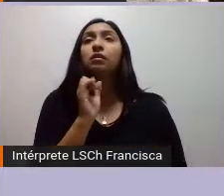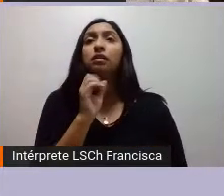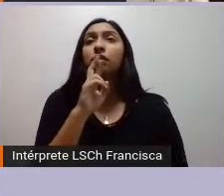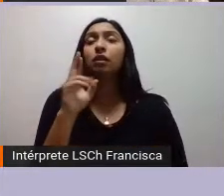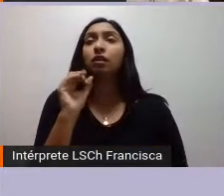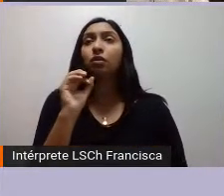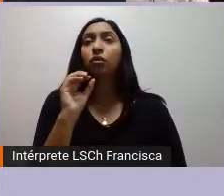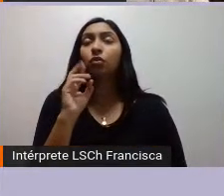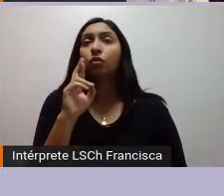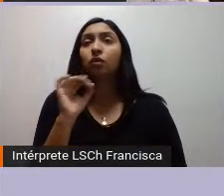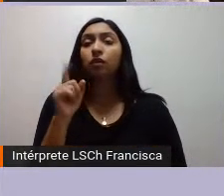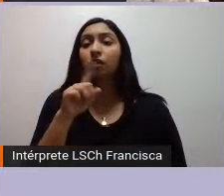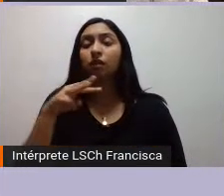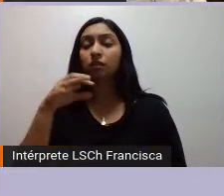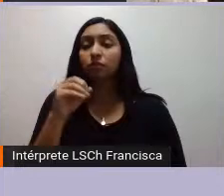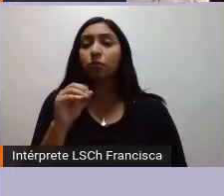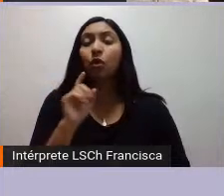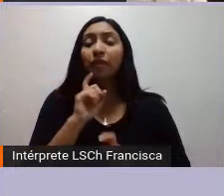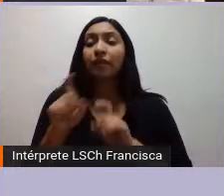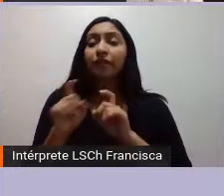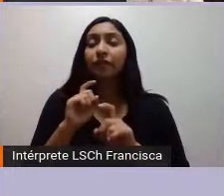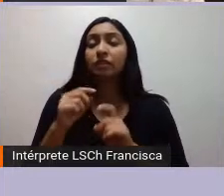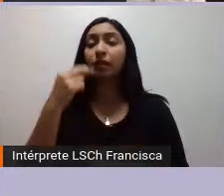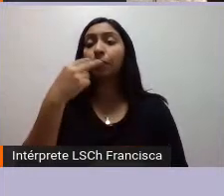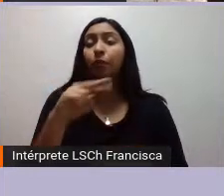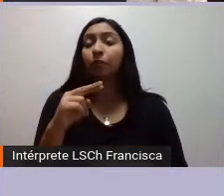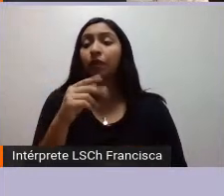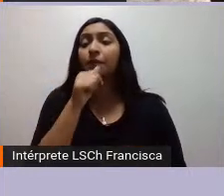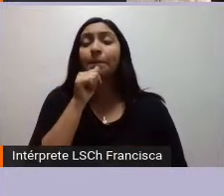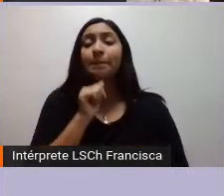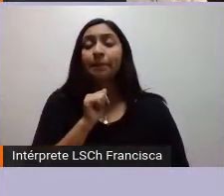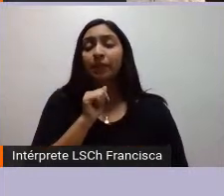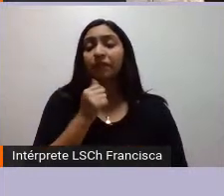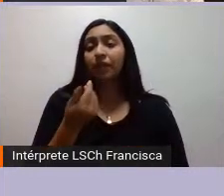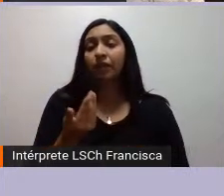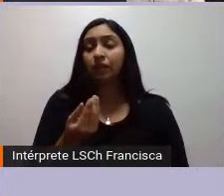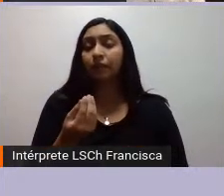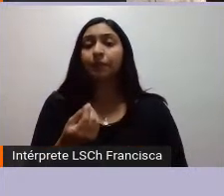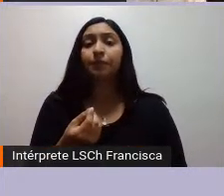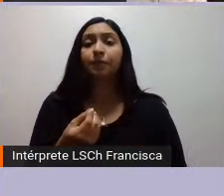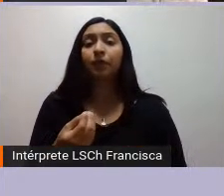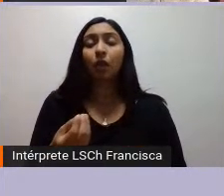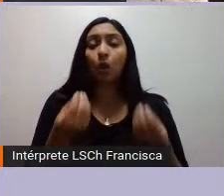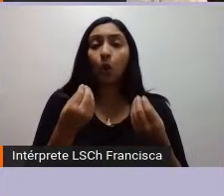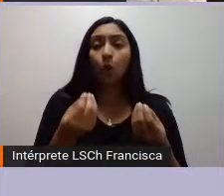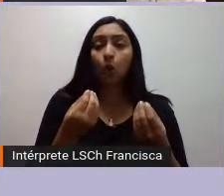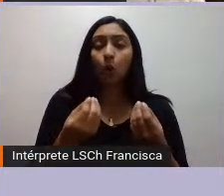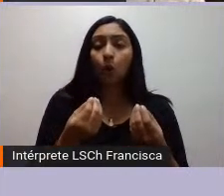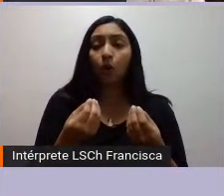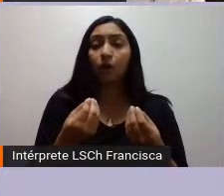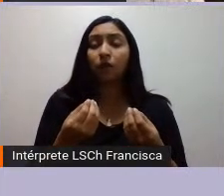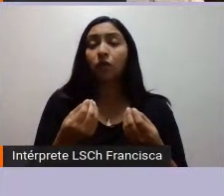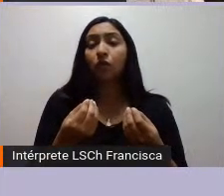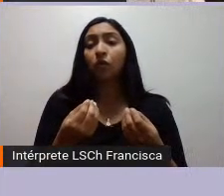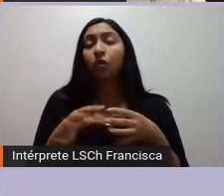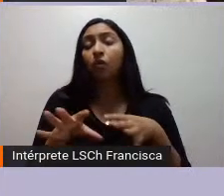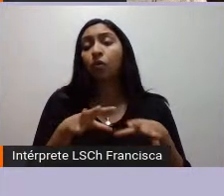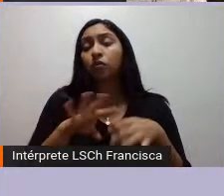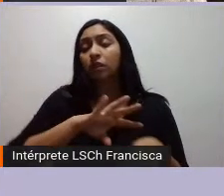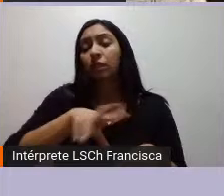en defensa de la propiedad privada ¿no? Pueden ser por lo tanto por supuesto son hechos tal vez delictuales la quema de un camión ¿no?